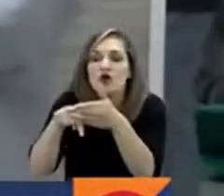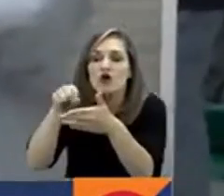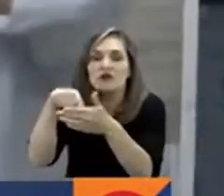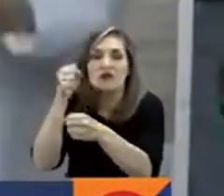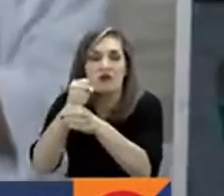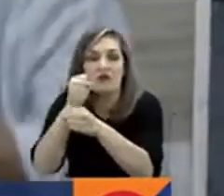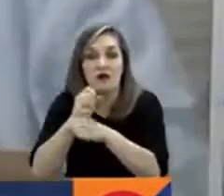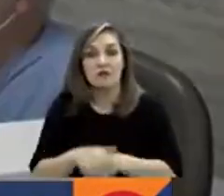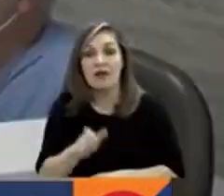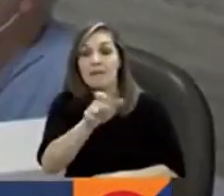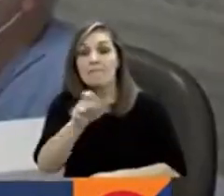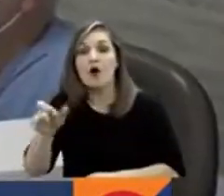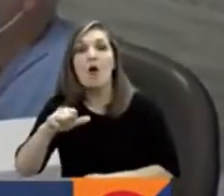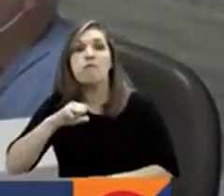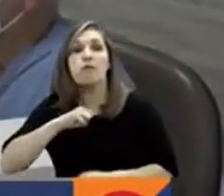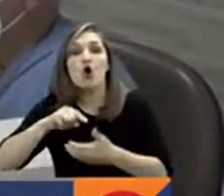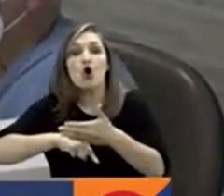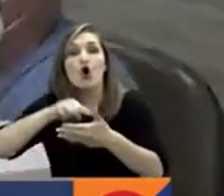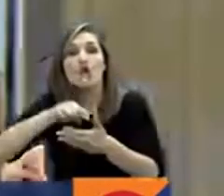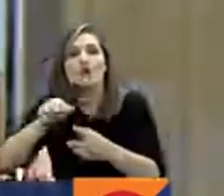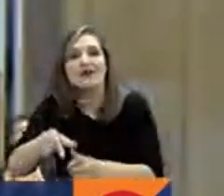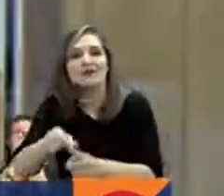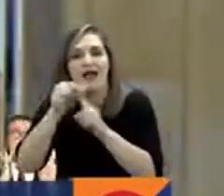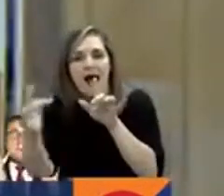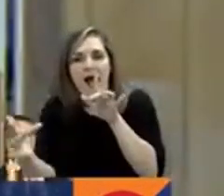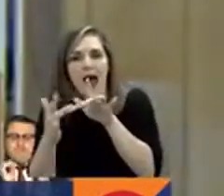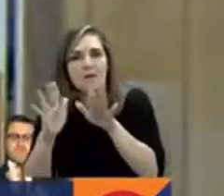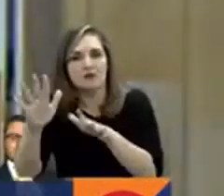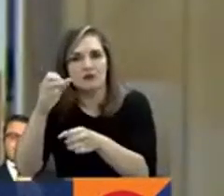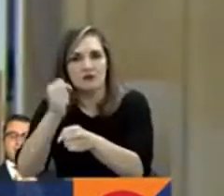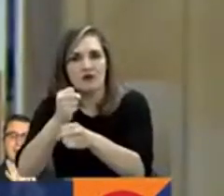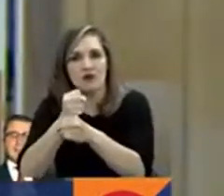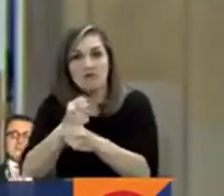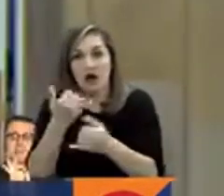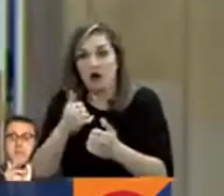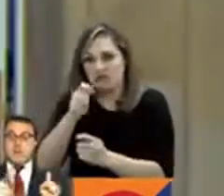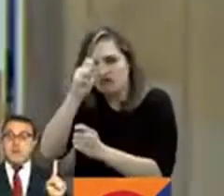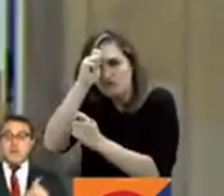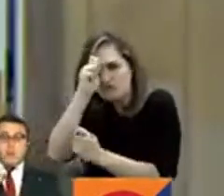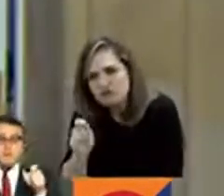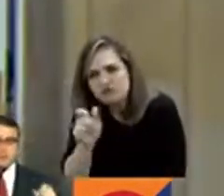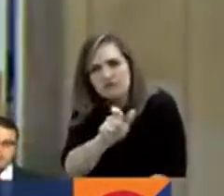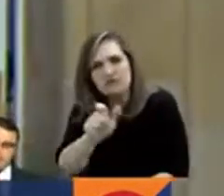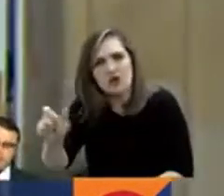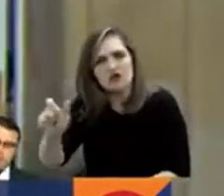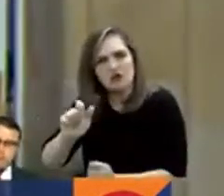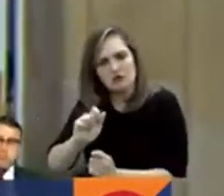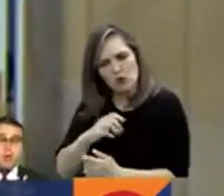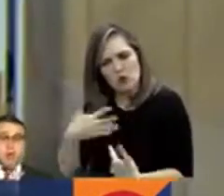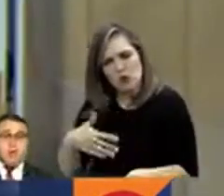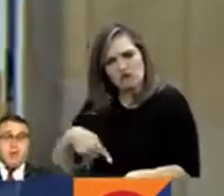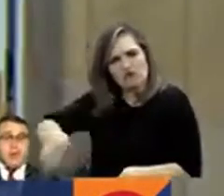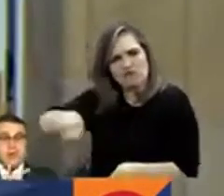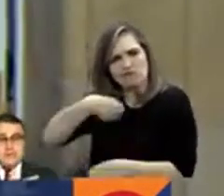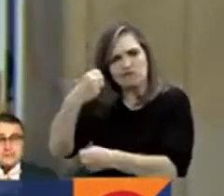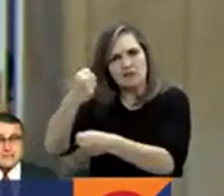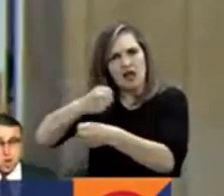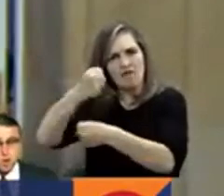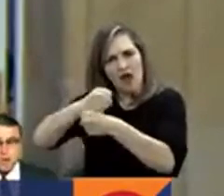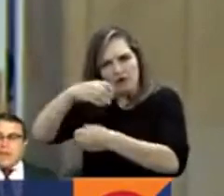de la salud gozará de un régimen laboral especial. Que dignifique a los trabajadores y trabajadoras de la salud